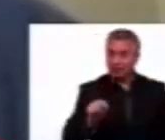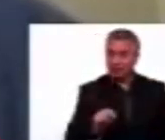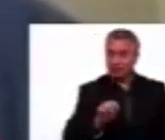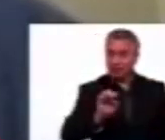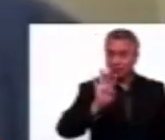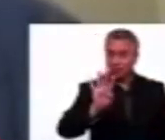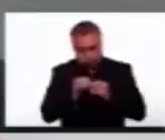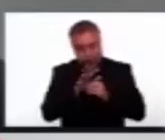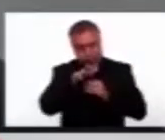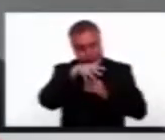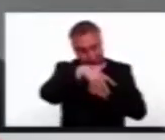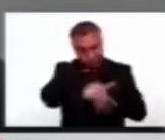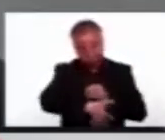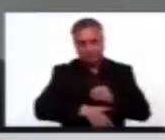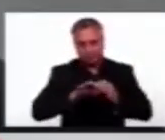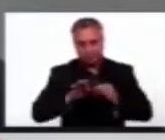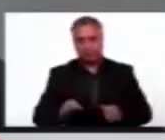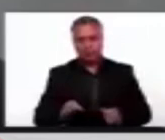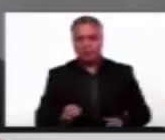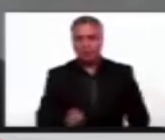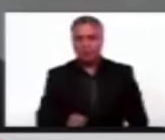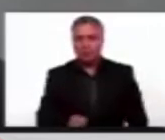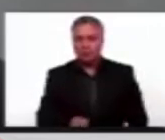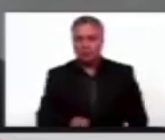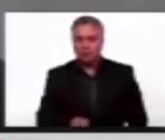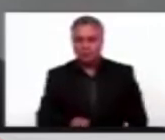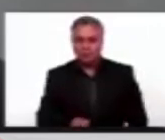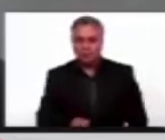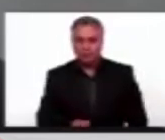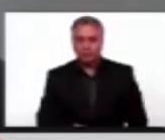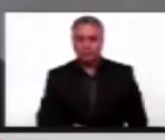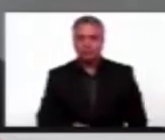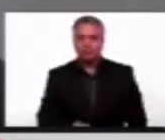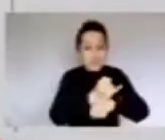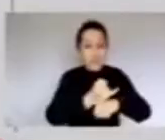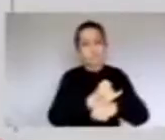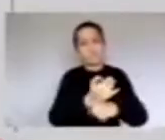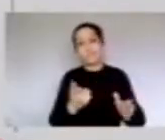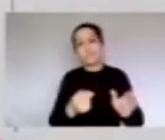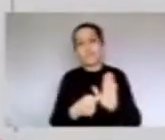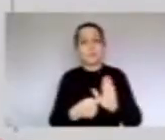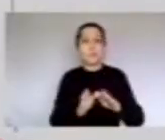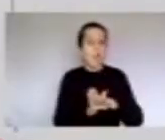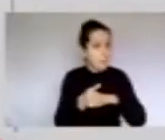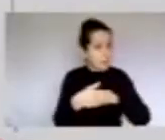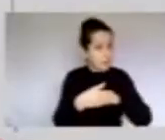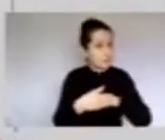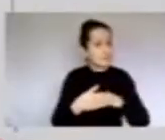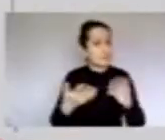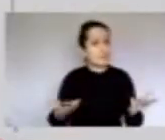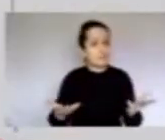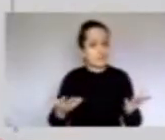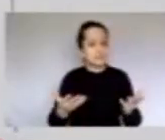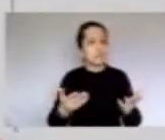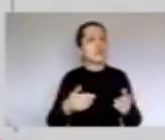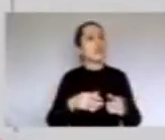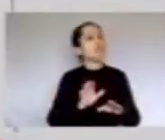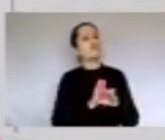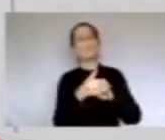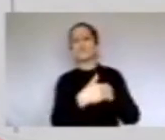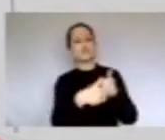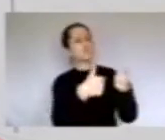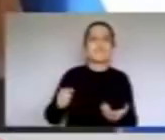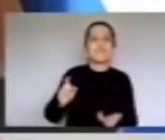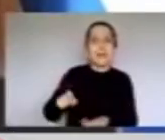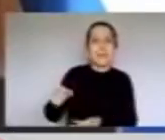Sur-Sur de América Latina y el Caribe, dicha resolución será sometida a consideración del Comité Plenario de la CEPAL en